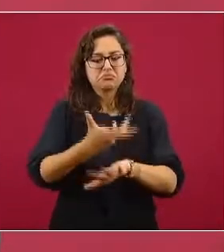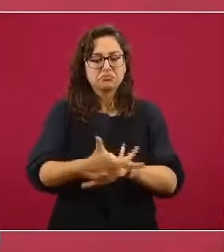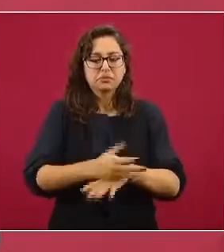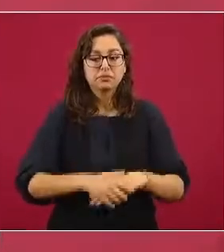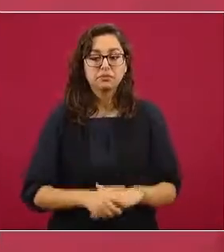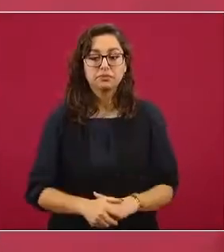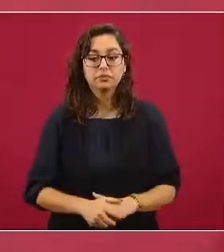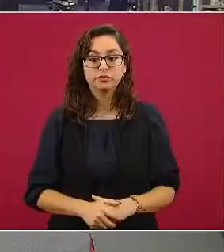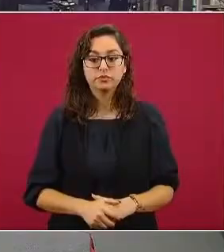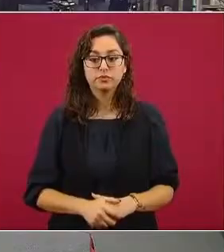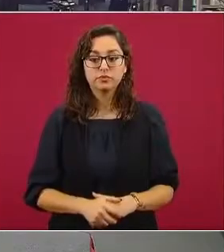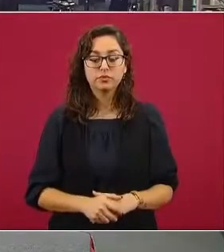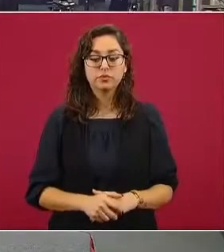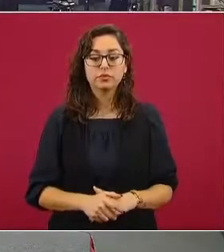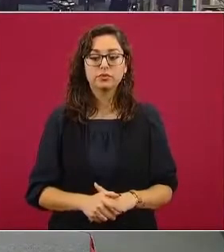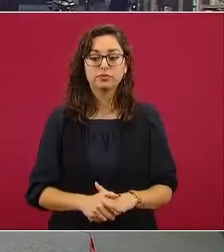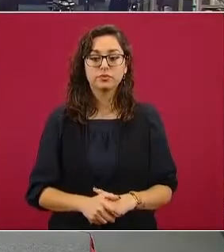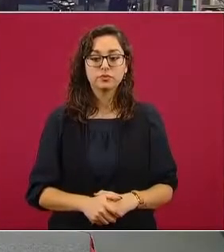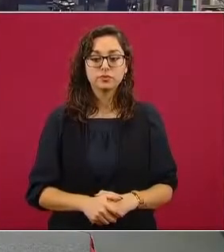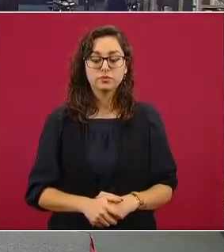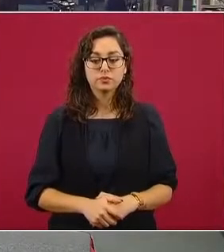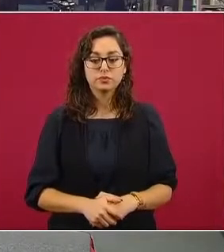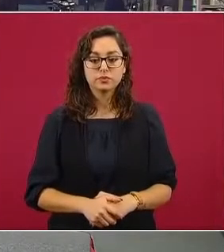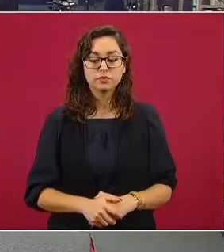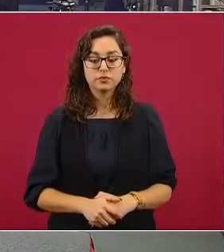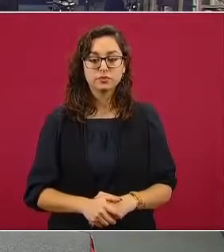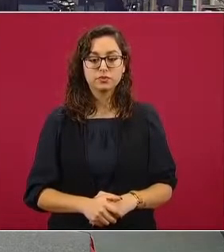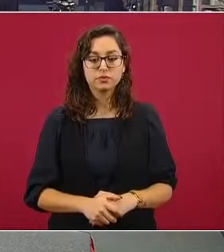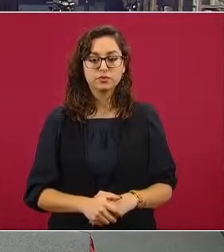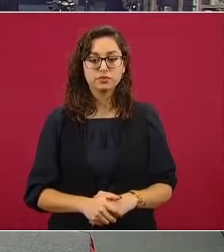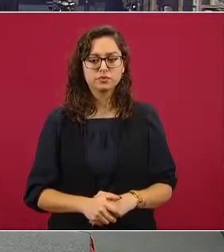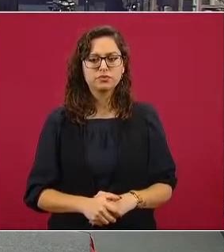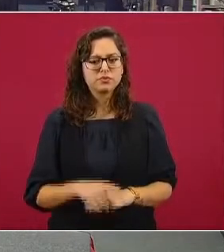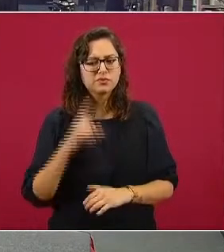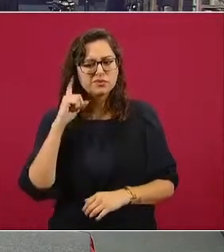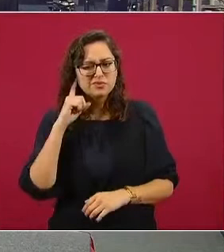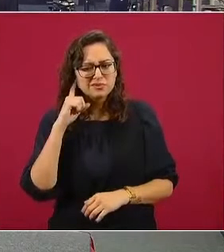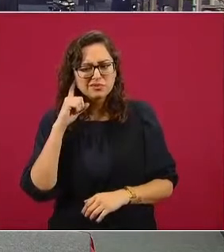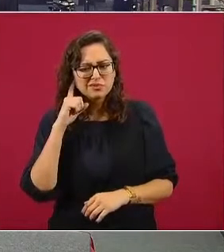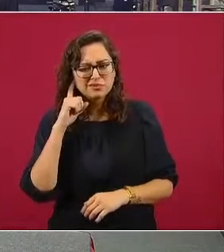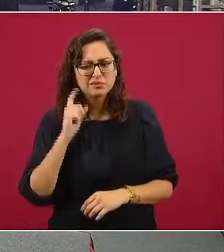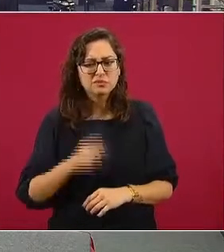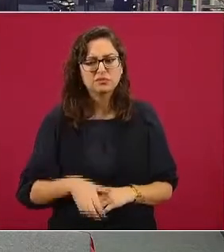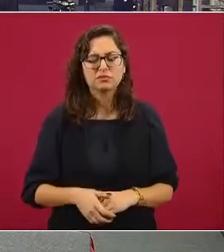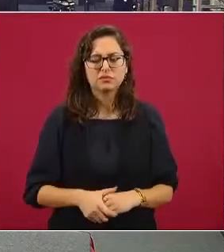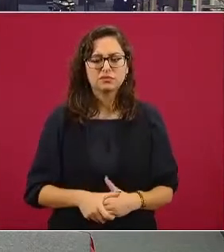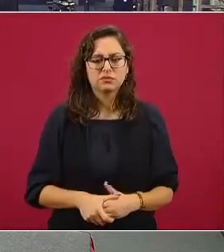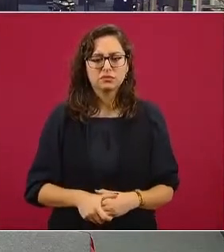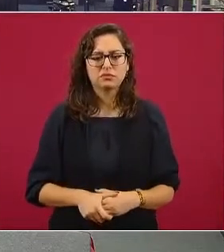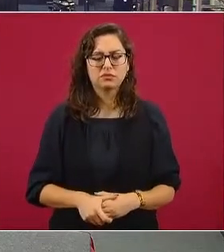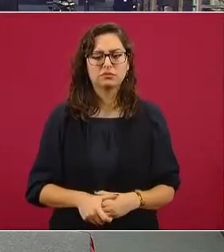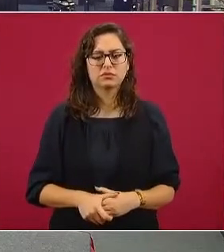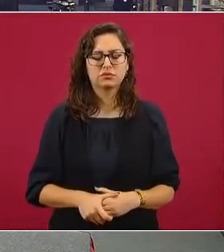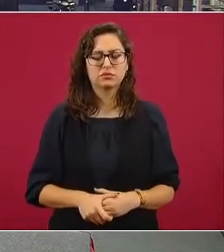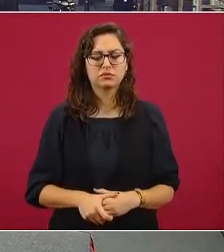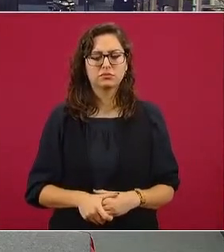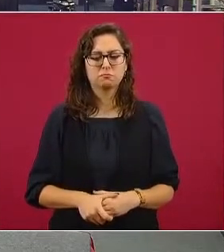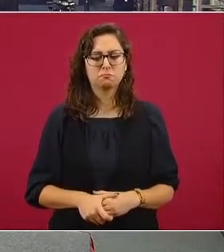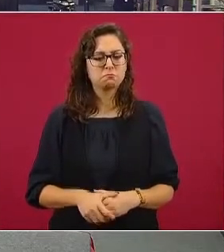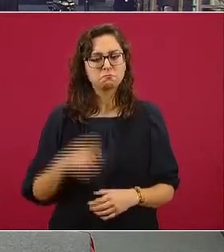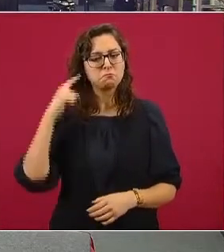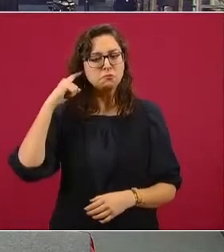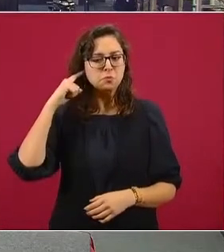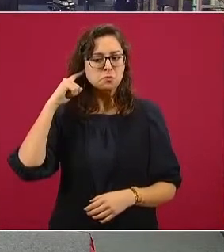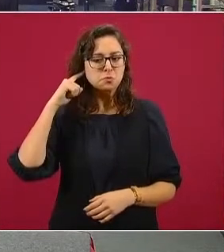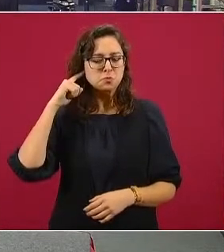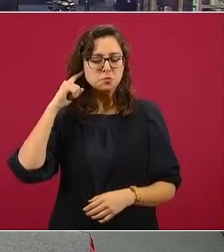¿Qué le recomendó Marcelo Ebrard, presidente, en ese sentido? ¿Mande? Gracias. ¿Qué le recomendó Marcelo Ebrard en ese sentido? Dice,